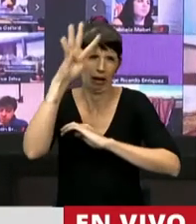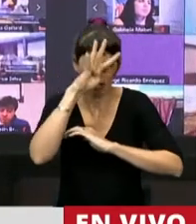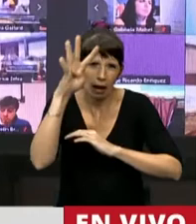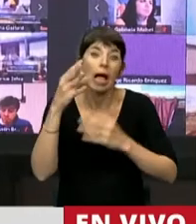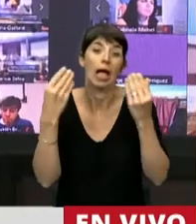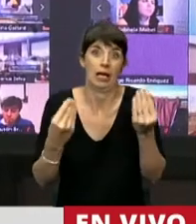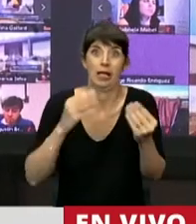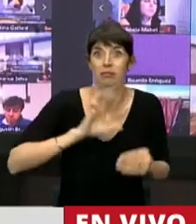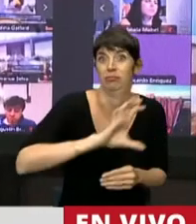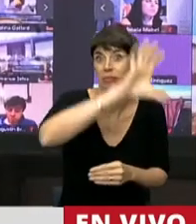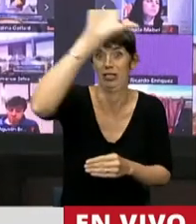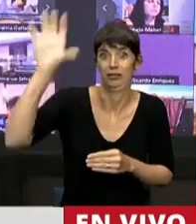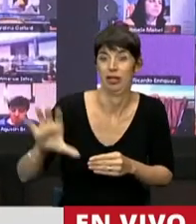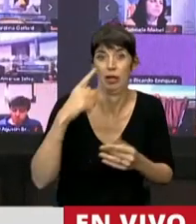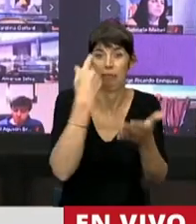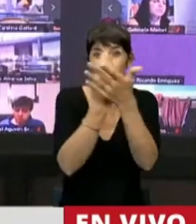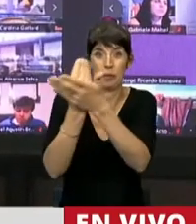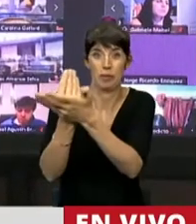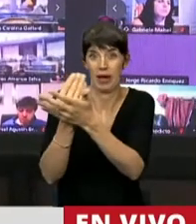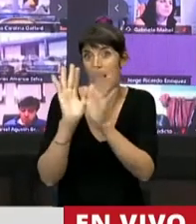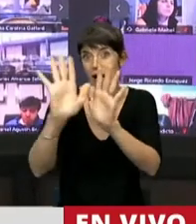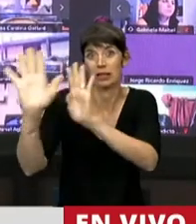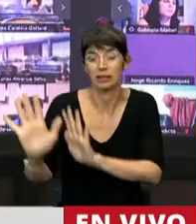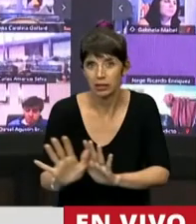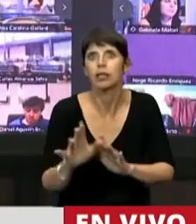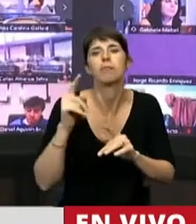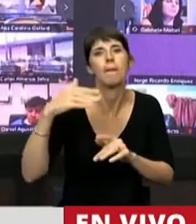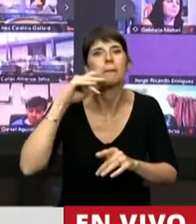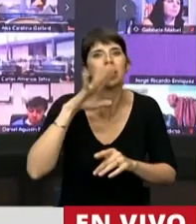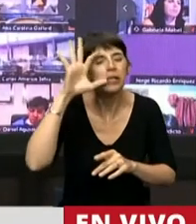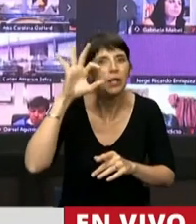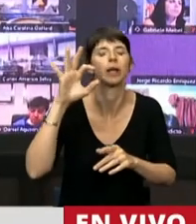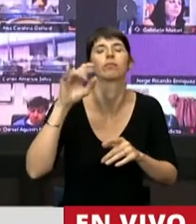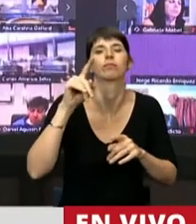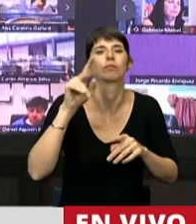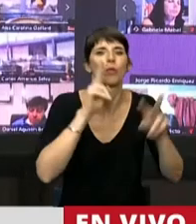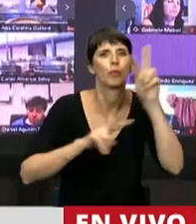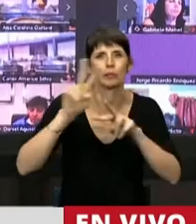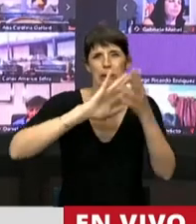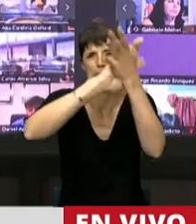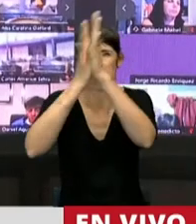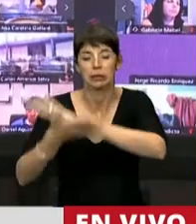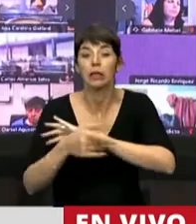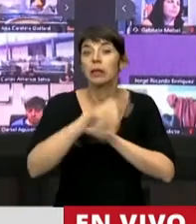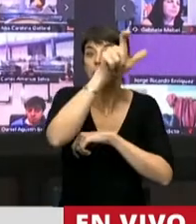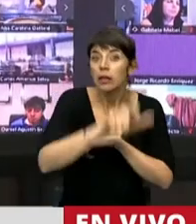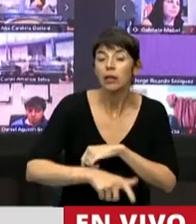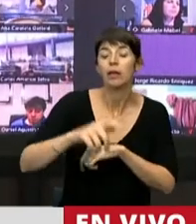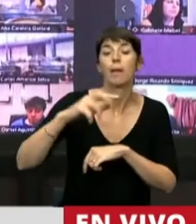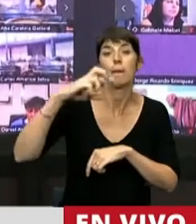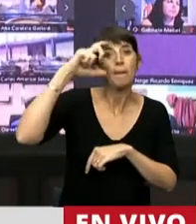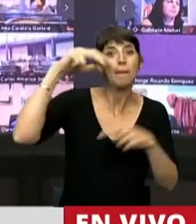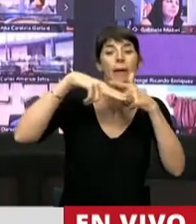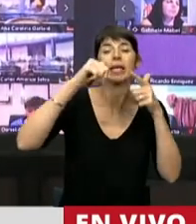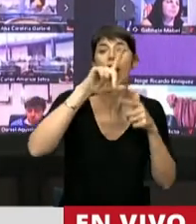o a los hombres y mujeres del federalismo. Y fíjese usted que Ángel Vicente Peñalosa era un hombre bueno y lo